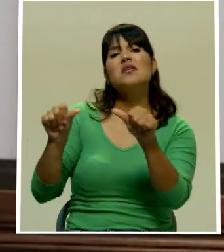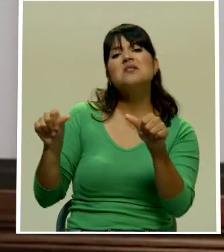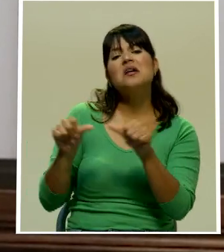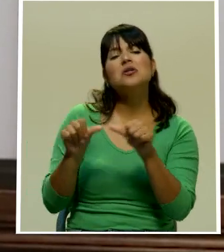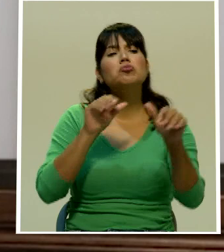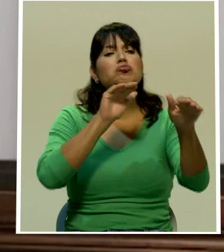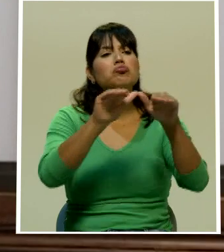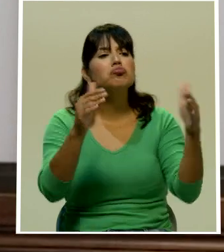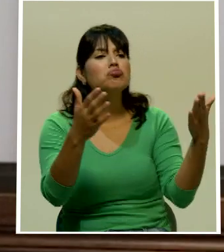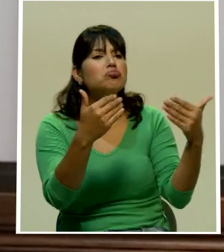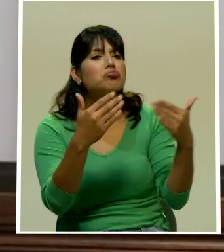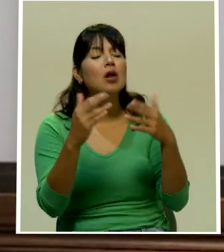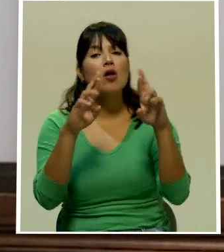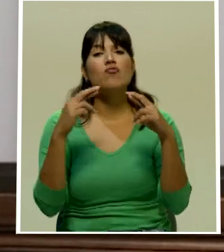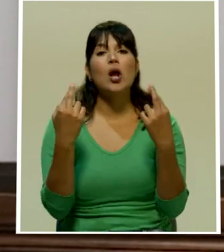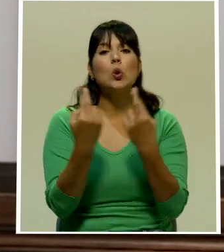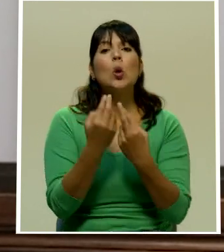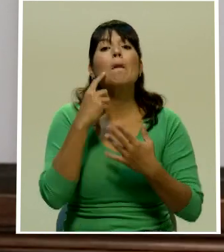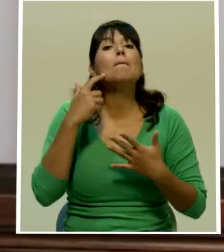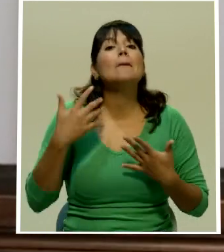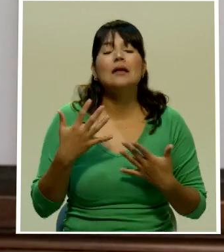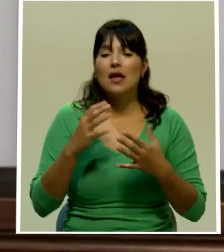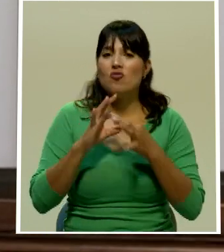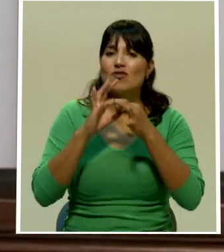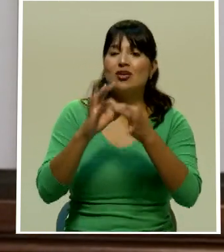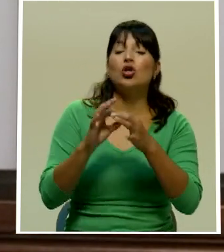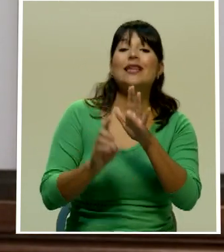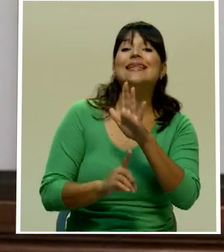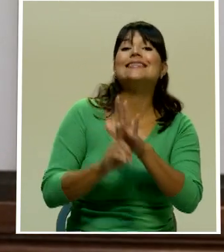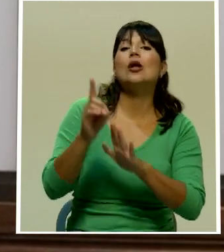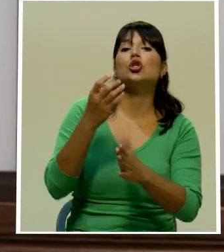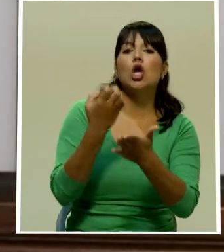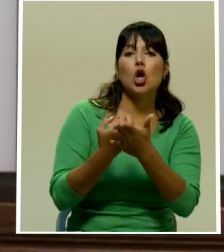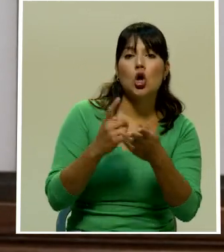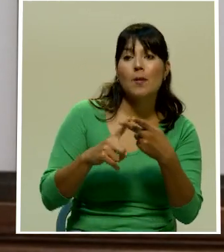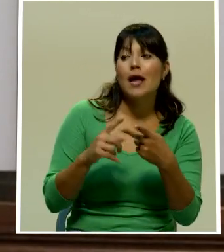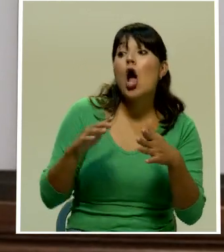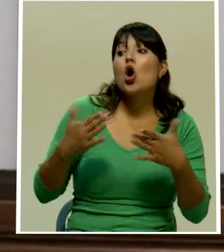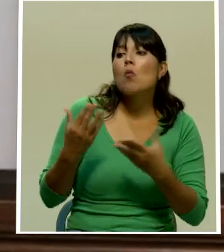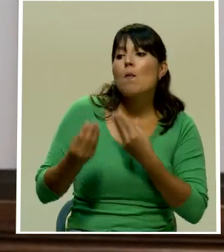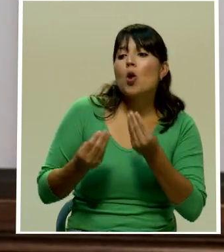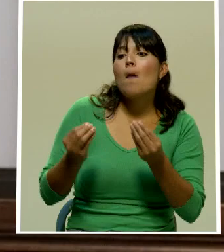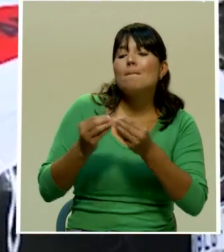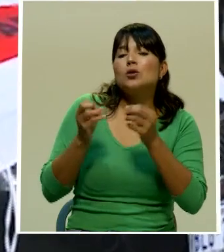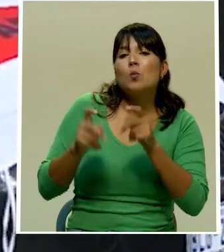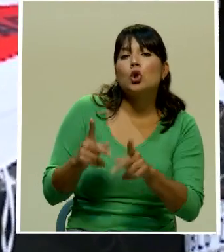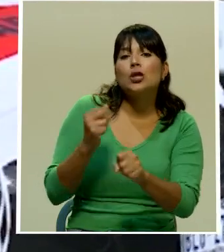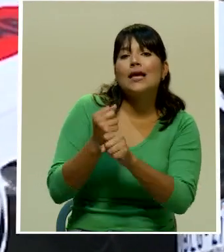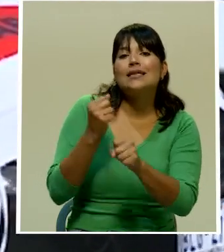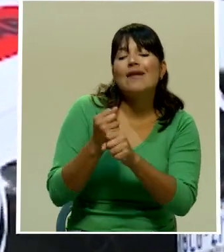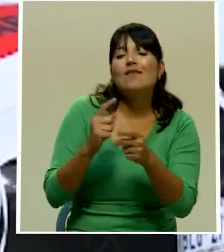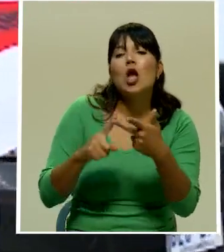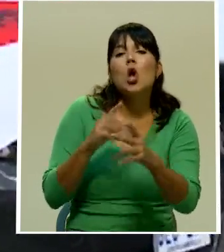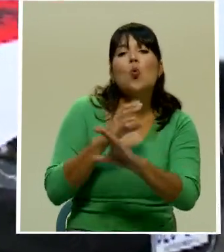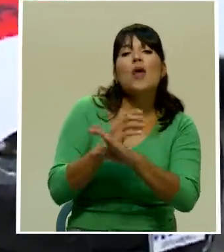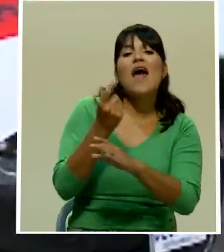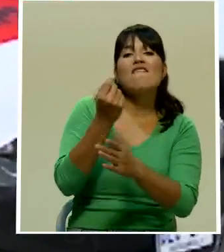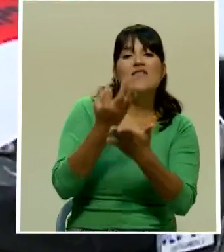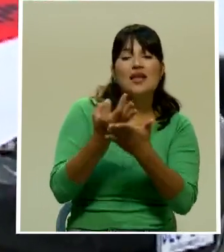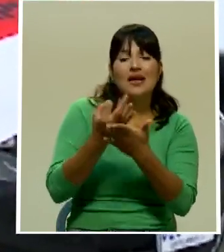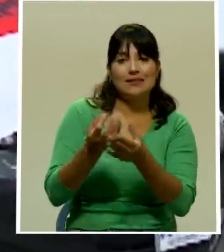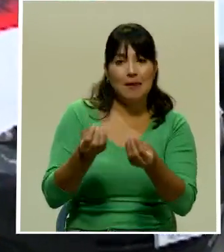sesión de trabajo sobre crecimiento económico generación de empleo y sostenibilidad de las finanzas públicas la